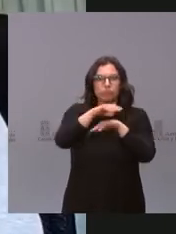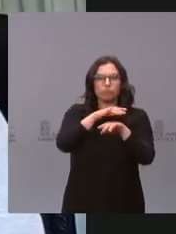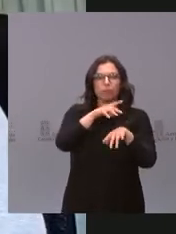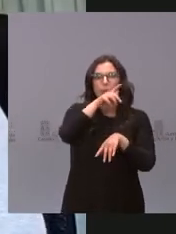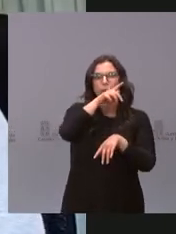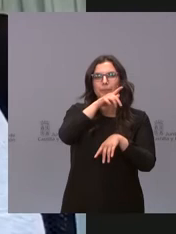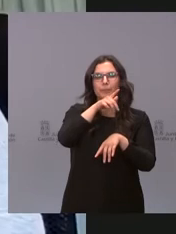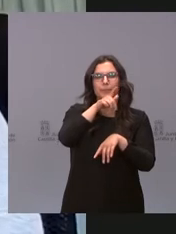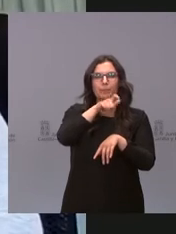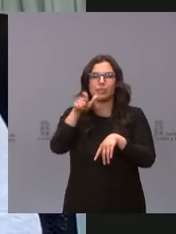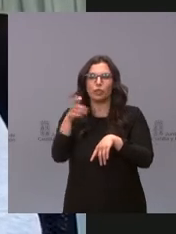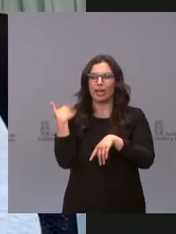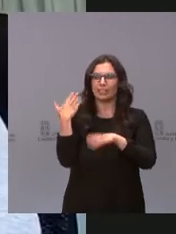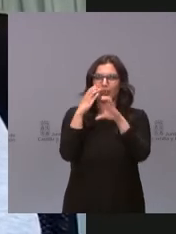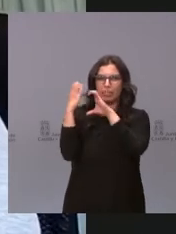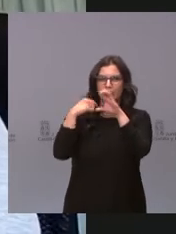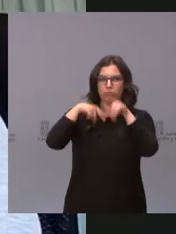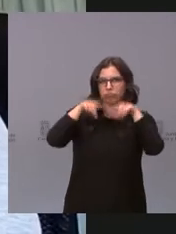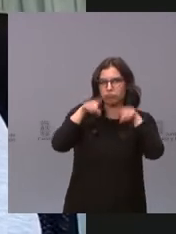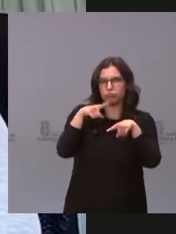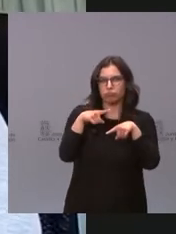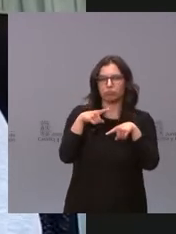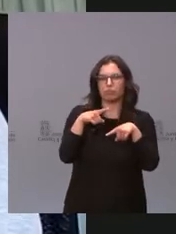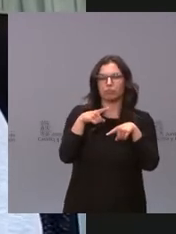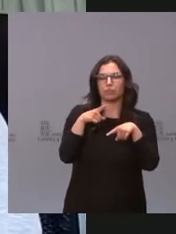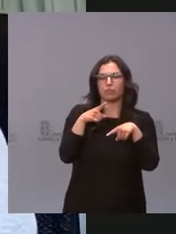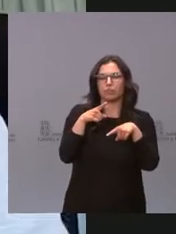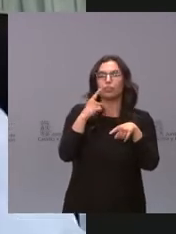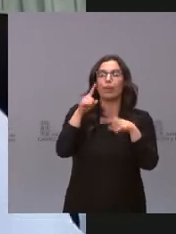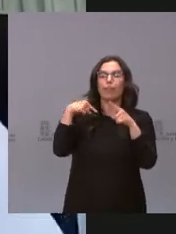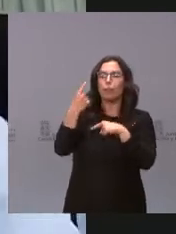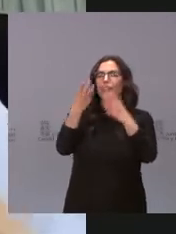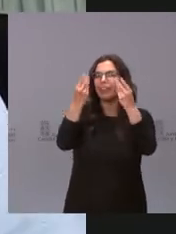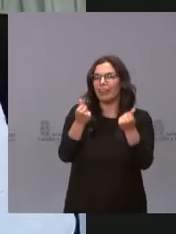durante la Semana Santa, qué es lo que esperan para dentro de diez días,